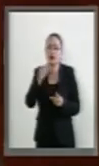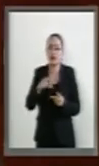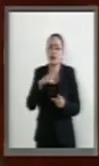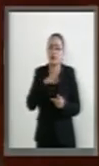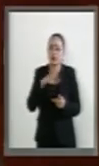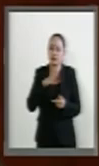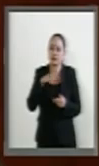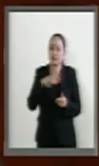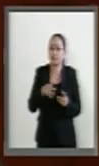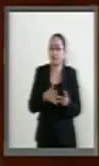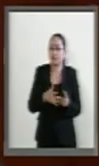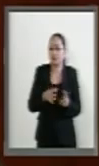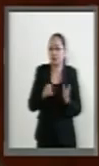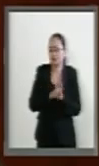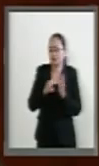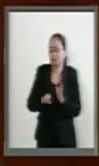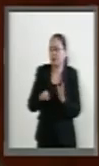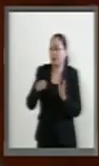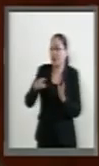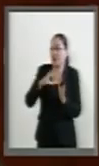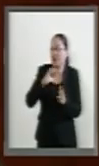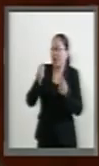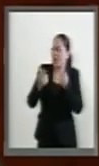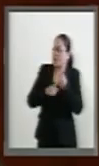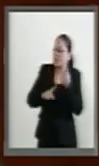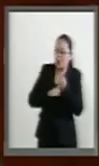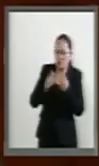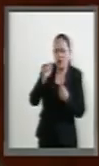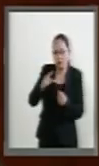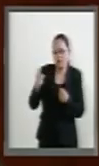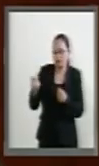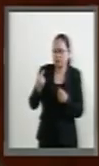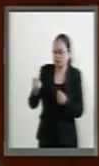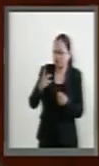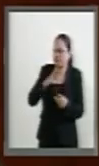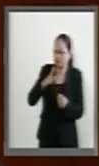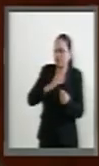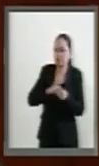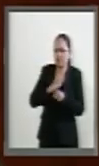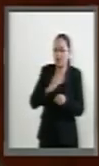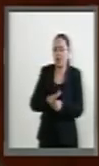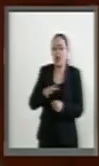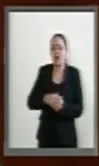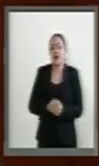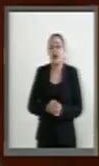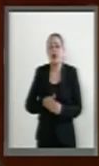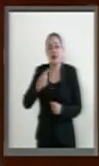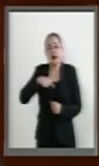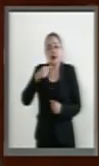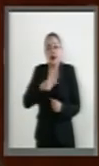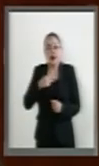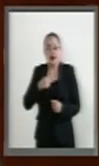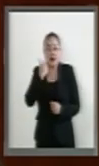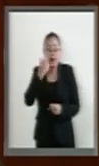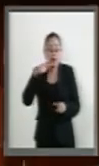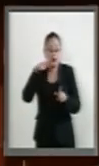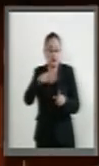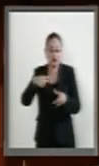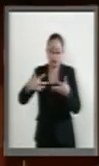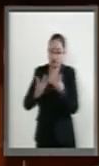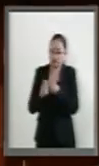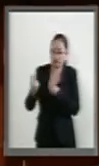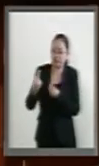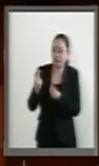hablando de vulnerabilidades que compartimos. Y por eso hemos buscado fortalecer sus